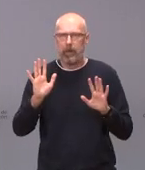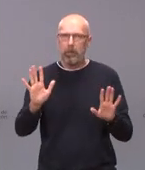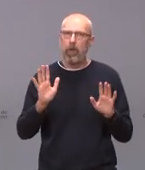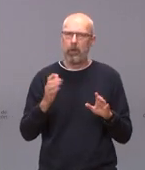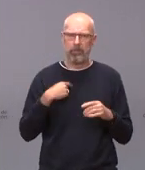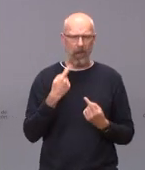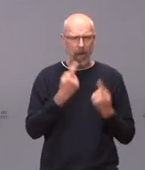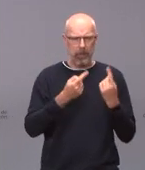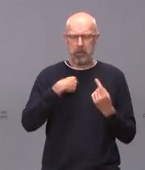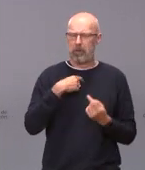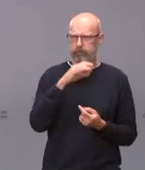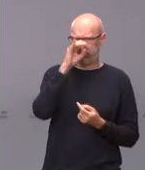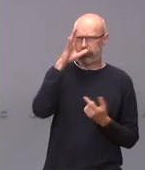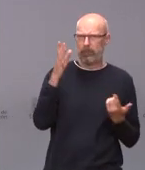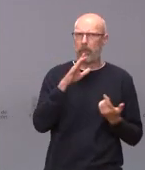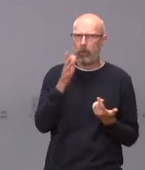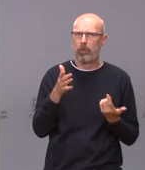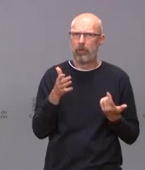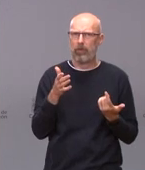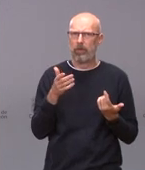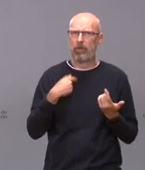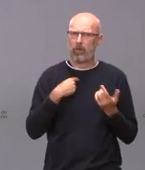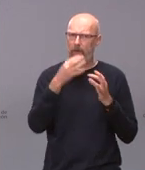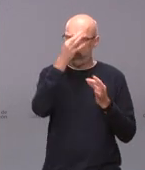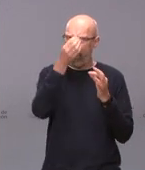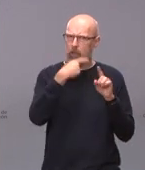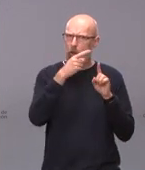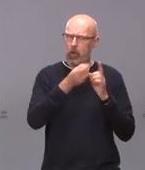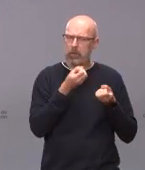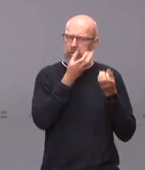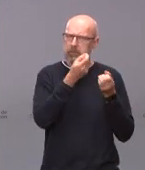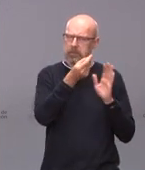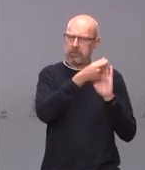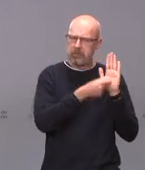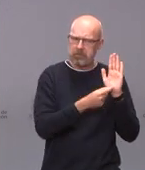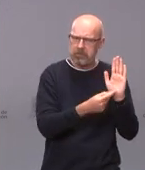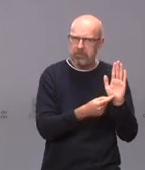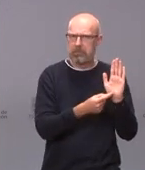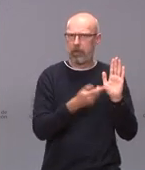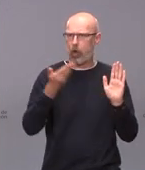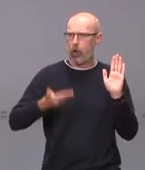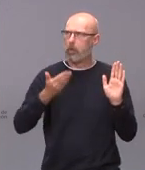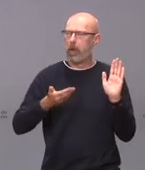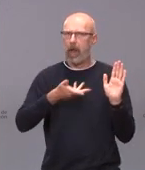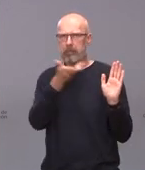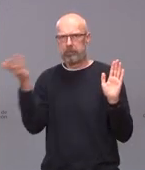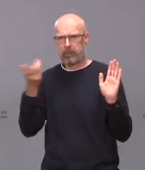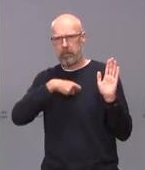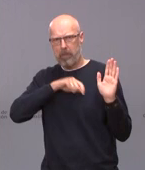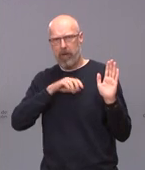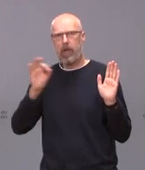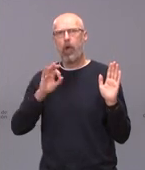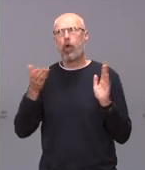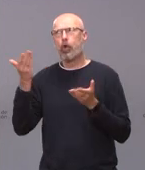asombrar que cuando uno presenta estos números en comparación con el resto de nuestro país y con